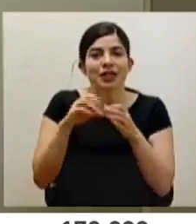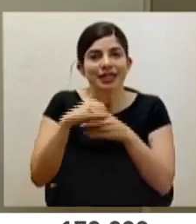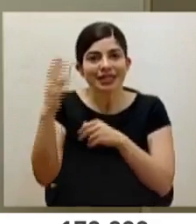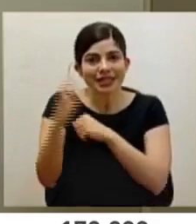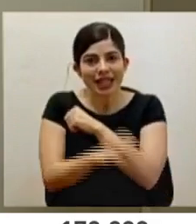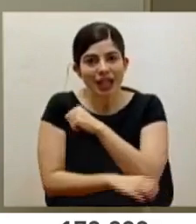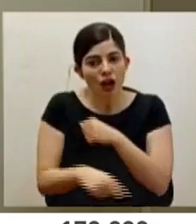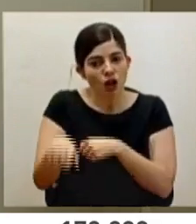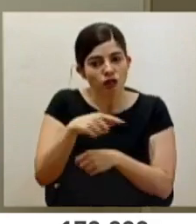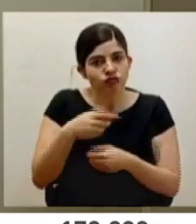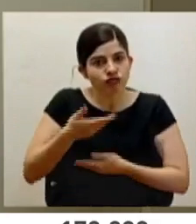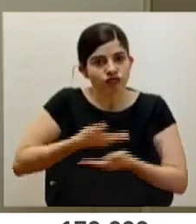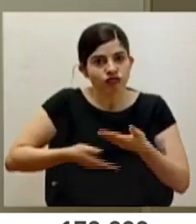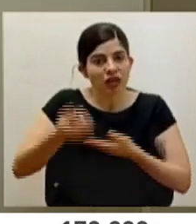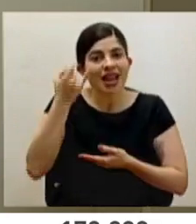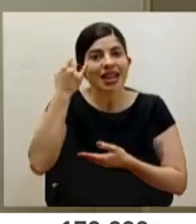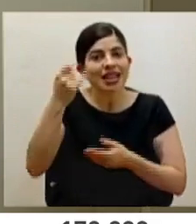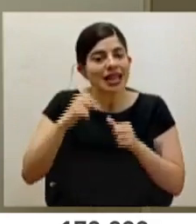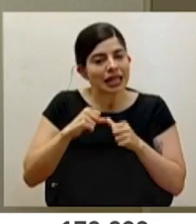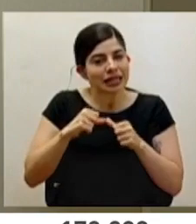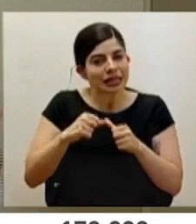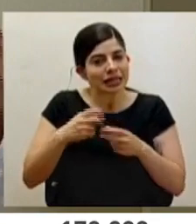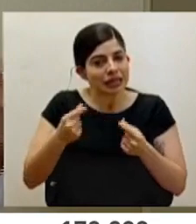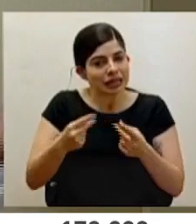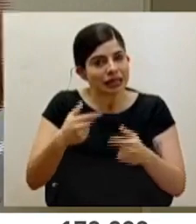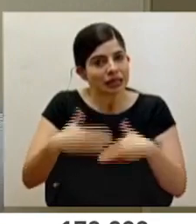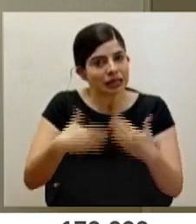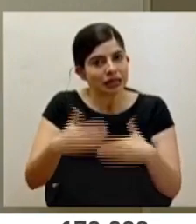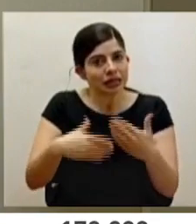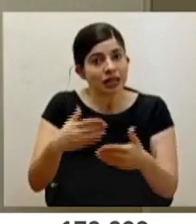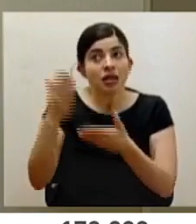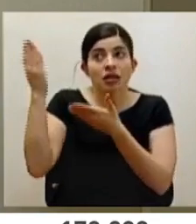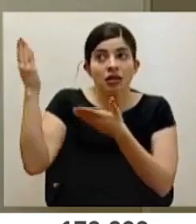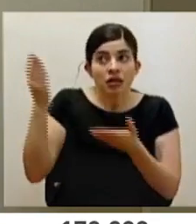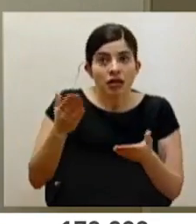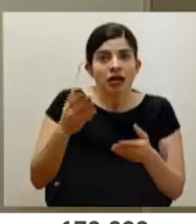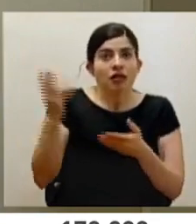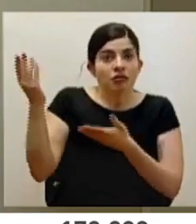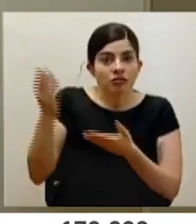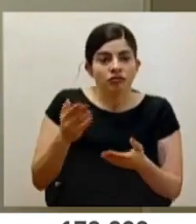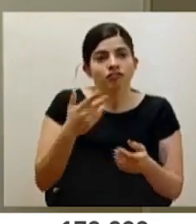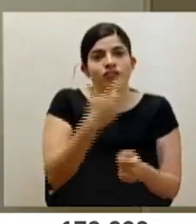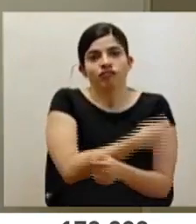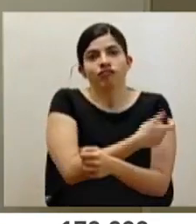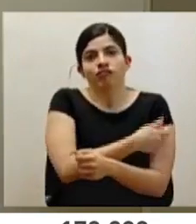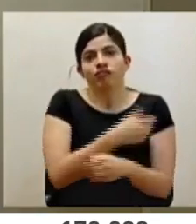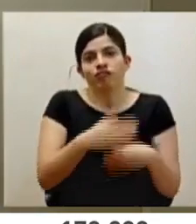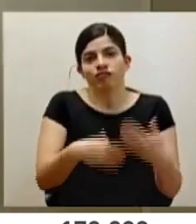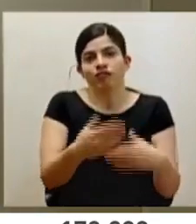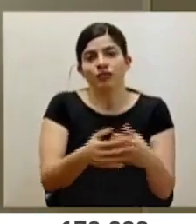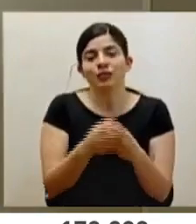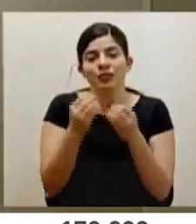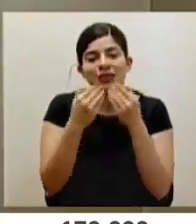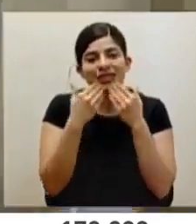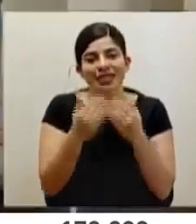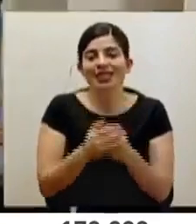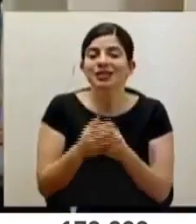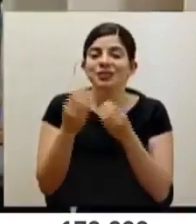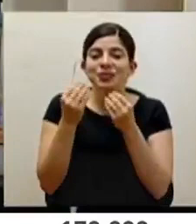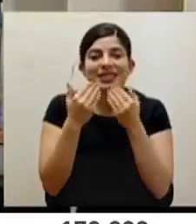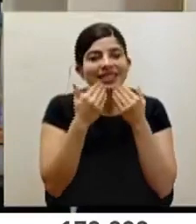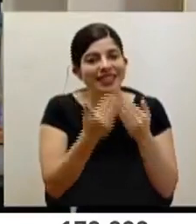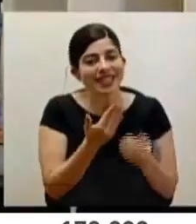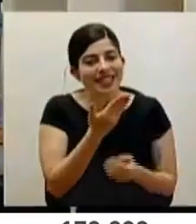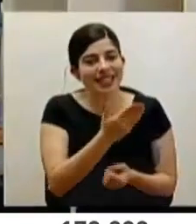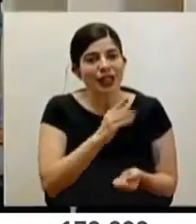Y la idea es seguir aplicando al mejor ritmo posible conforme nos vayan llegando las vacunas. Muchas gracias. Muchísimas gracias